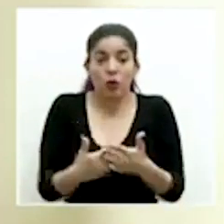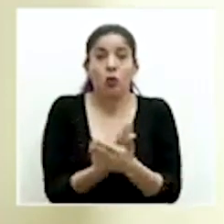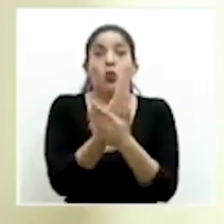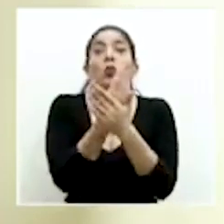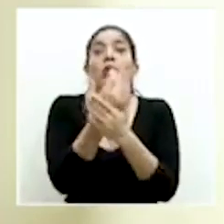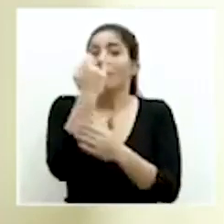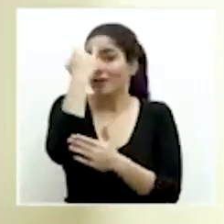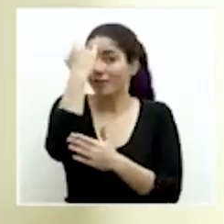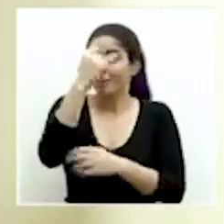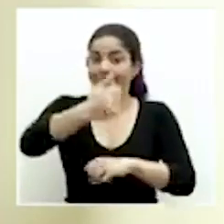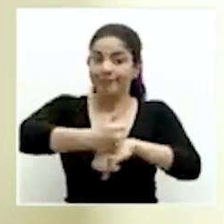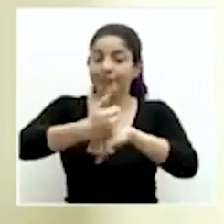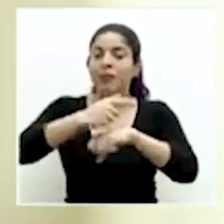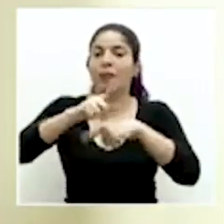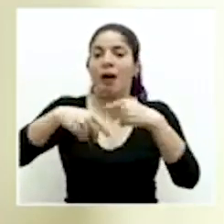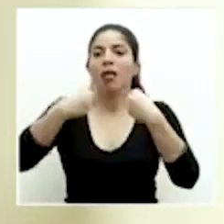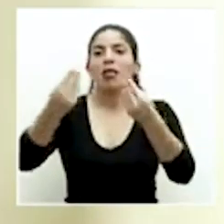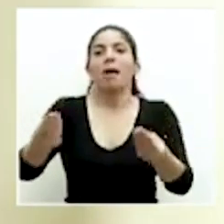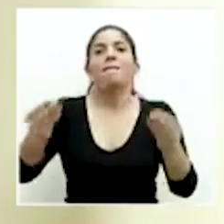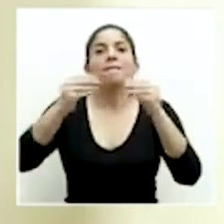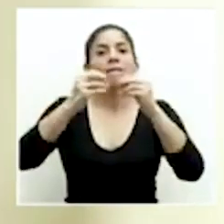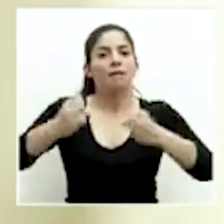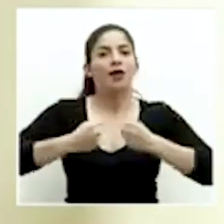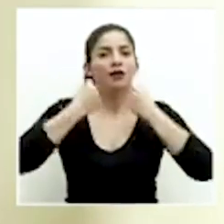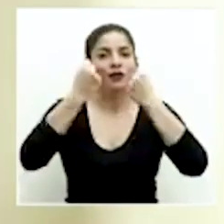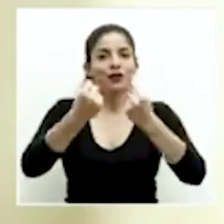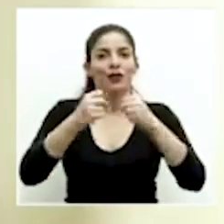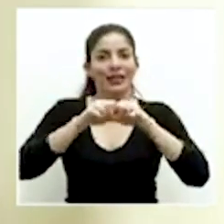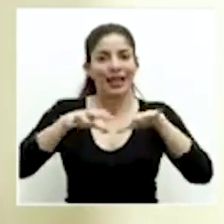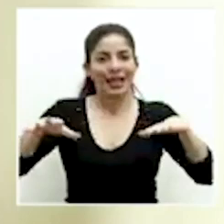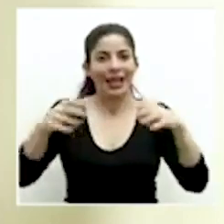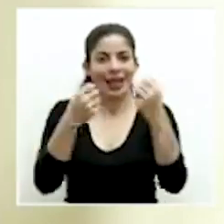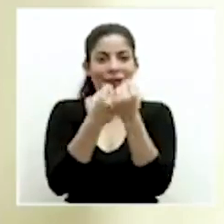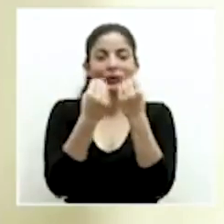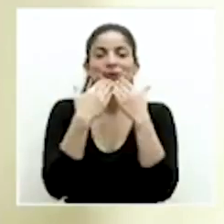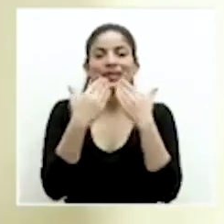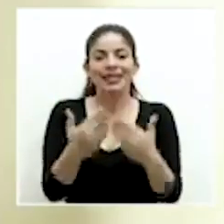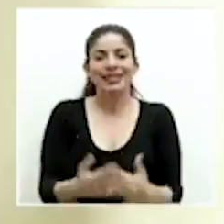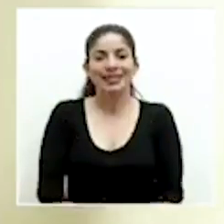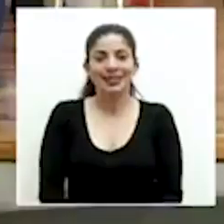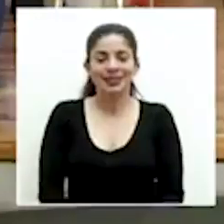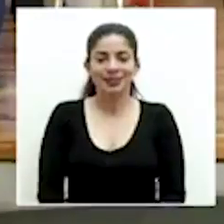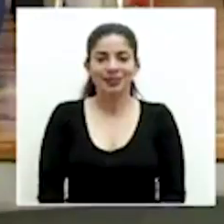iniciativa vamos a fortalecer aún más esa red de apoyo. Muchísimas gracias.